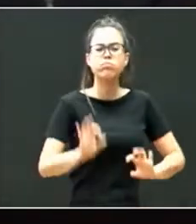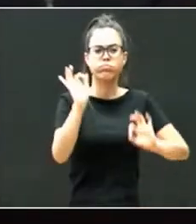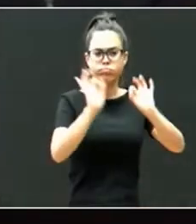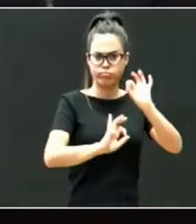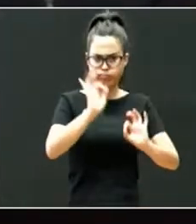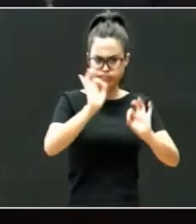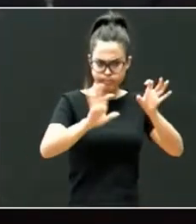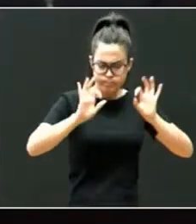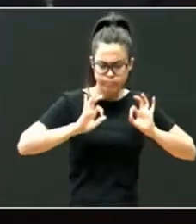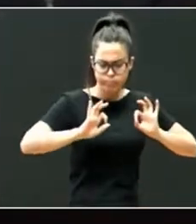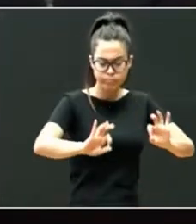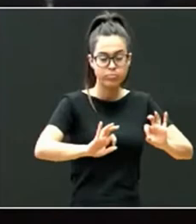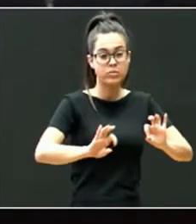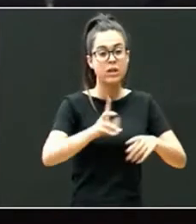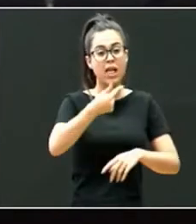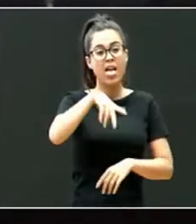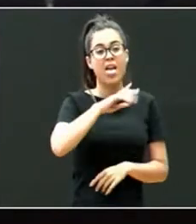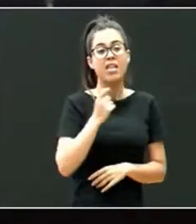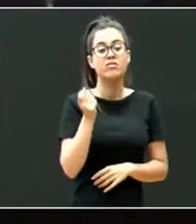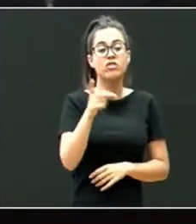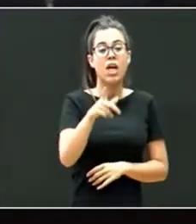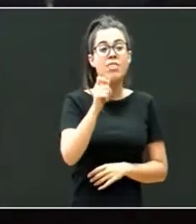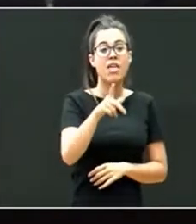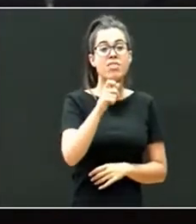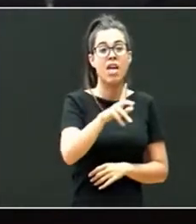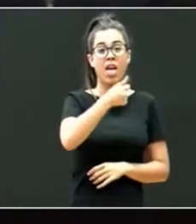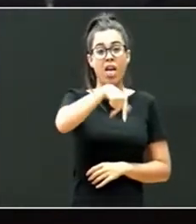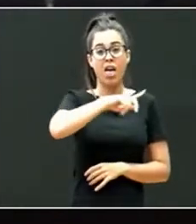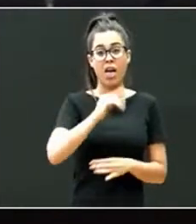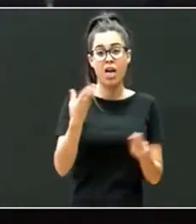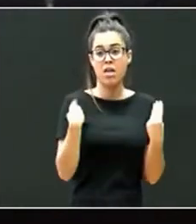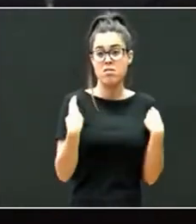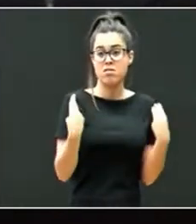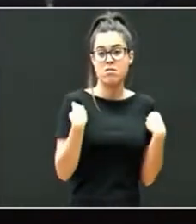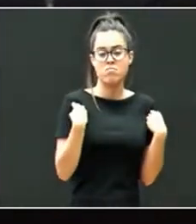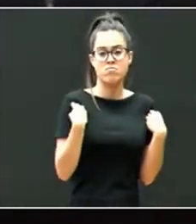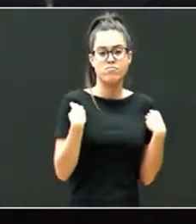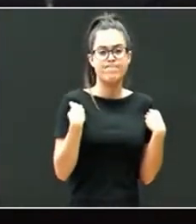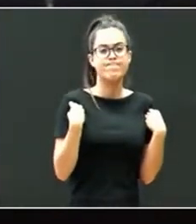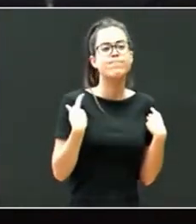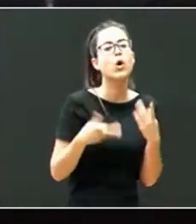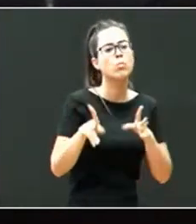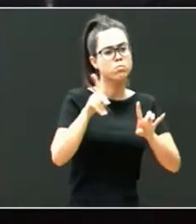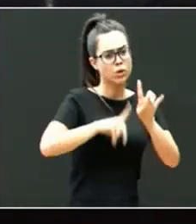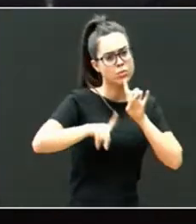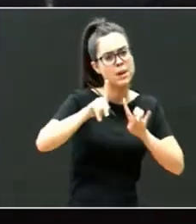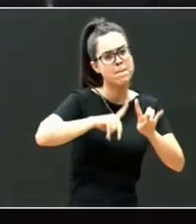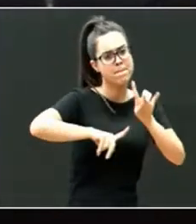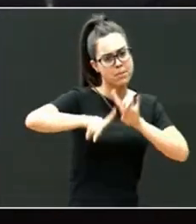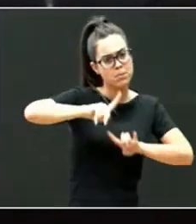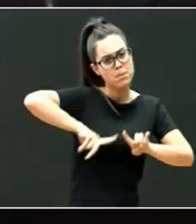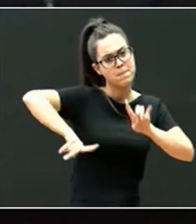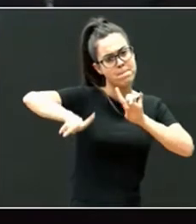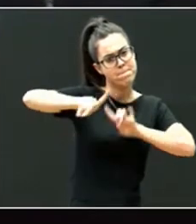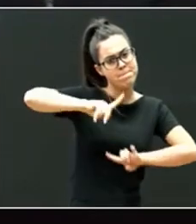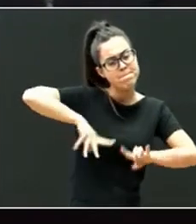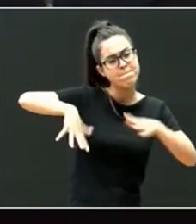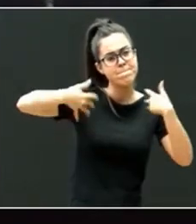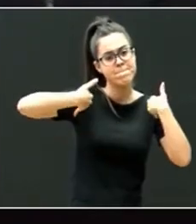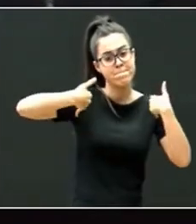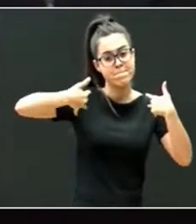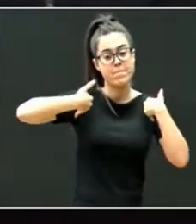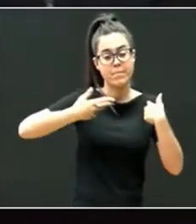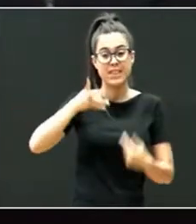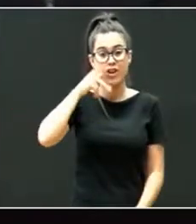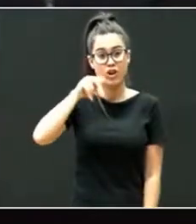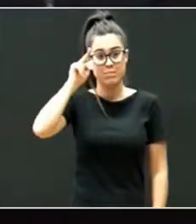han vivido normalmente, en la mayoría de los casos, años de traumatización crónica. Según las expertas consultadas